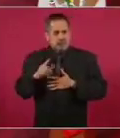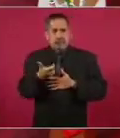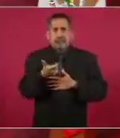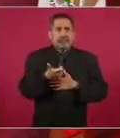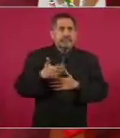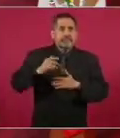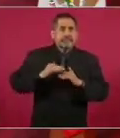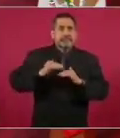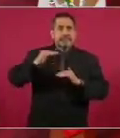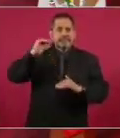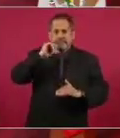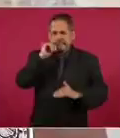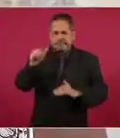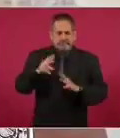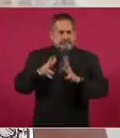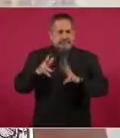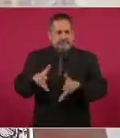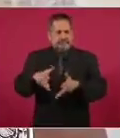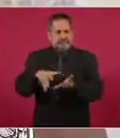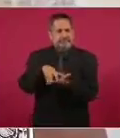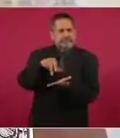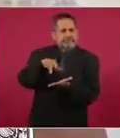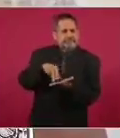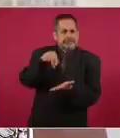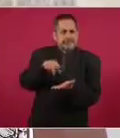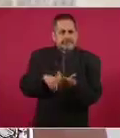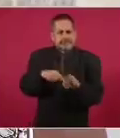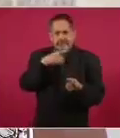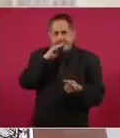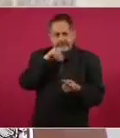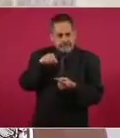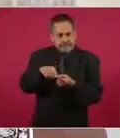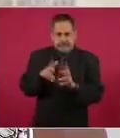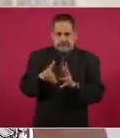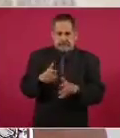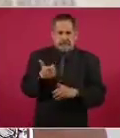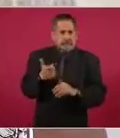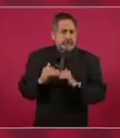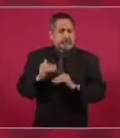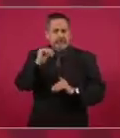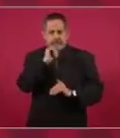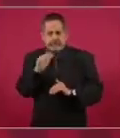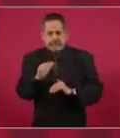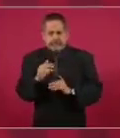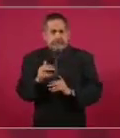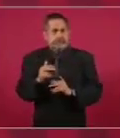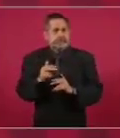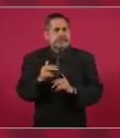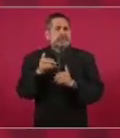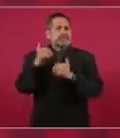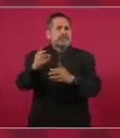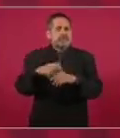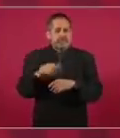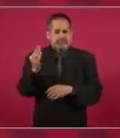aumento en harina de maíz, cuando menos hasta febrero.